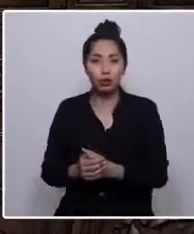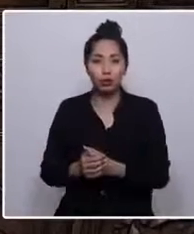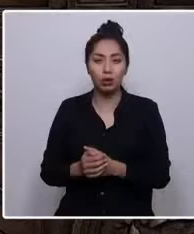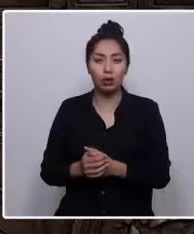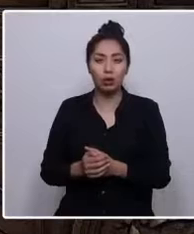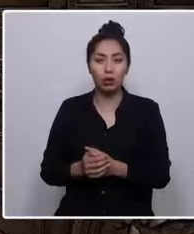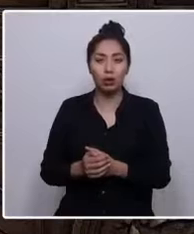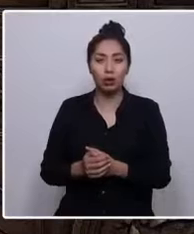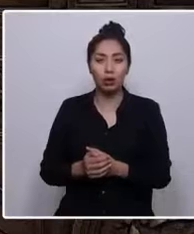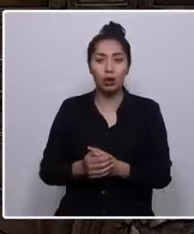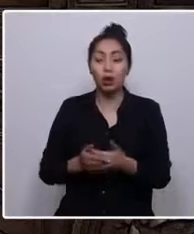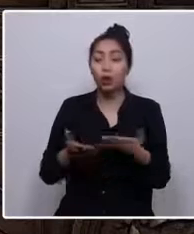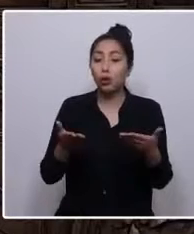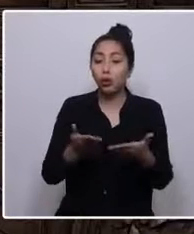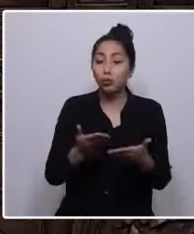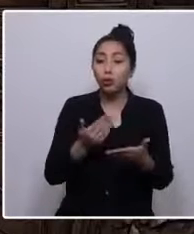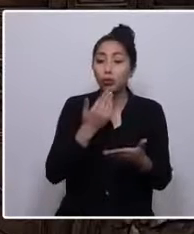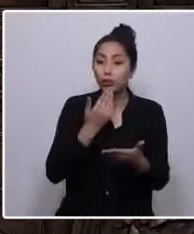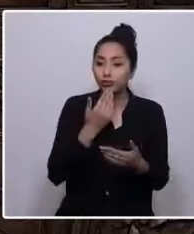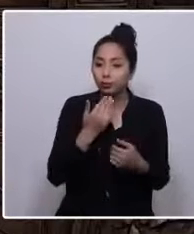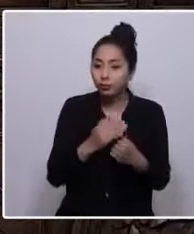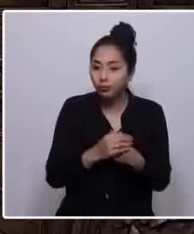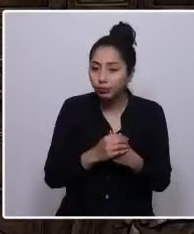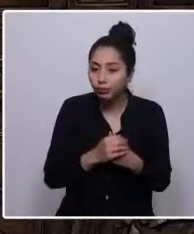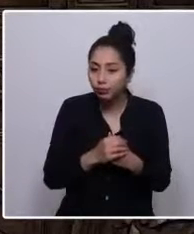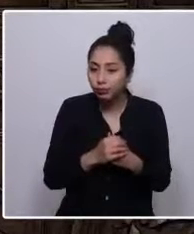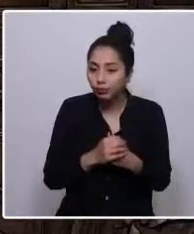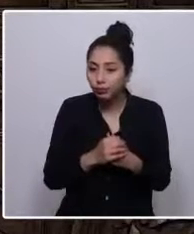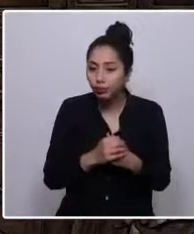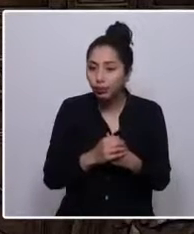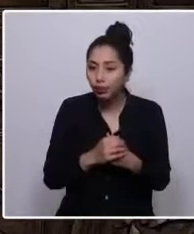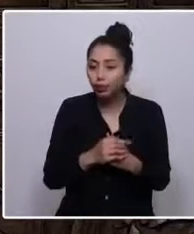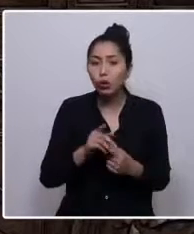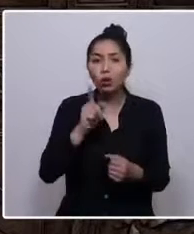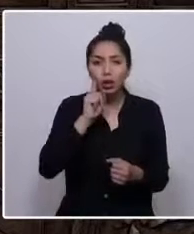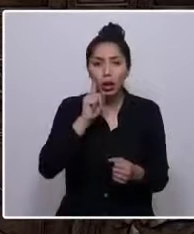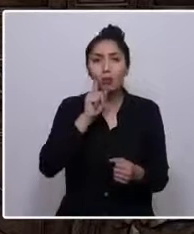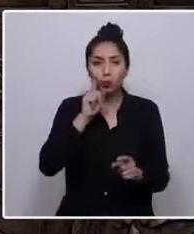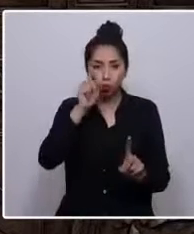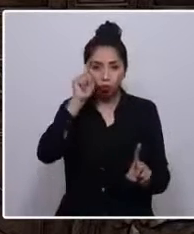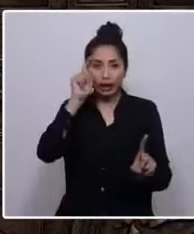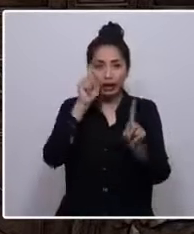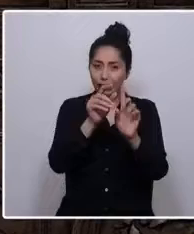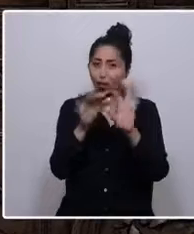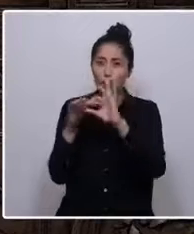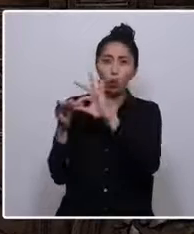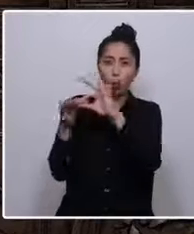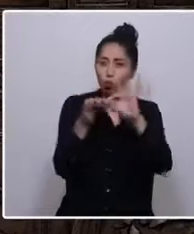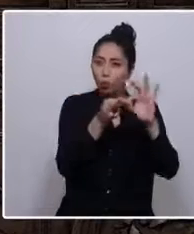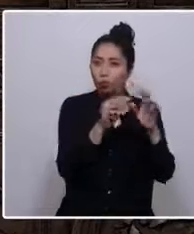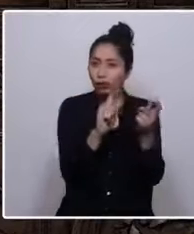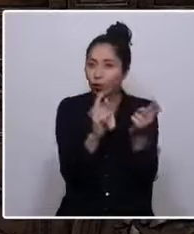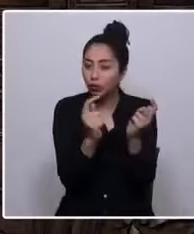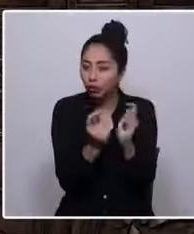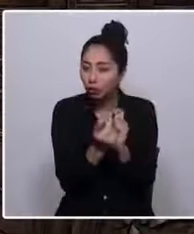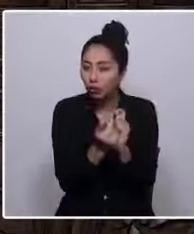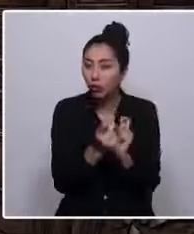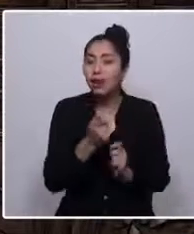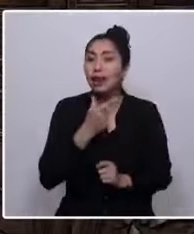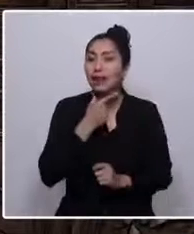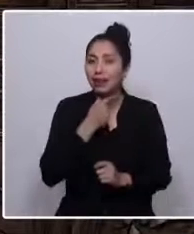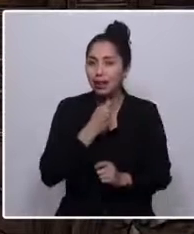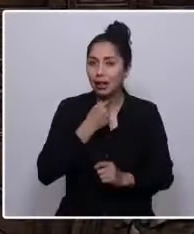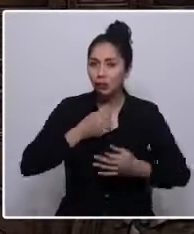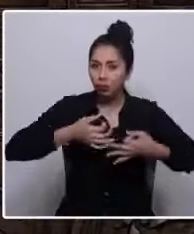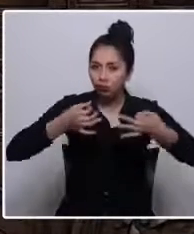que no deben separarnos de un objetivo común de transformación? Queremos afirmar que el derecho